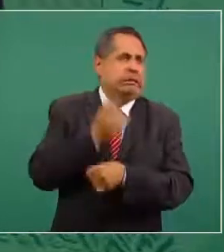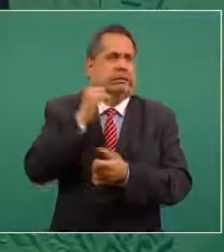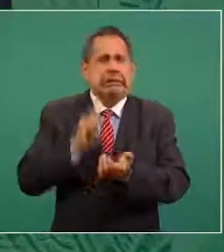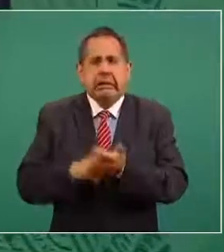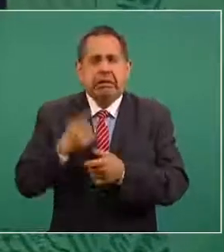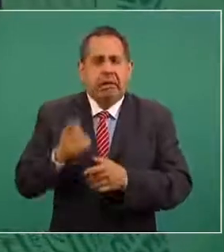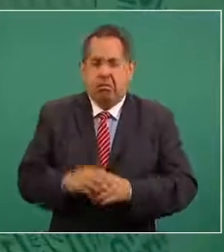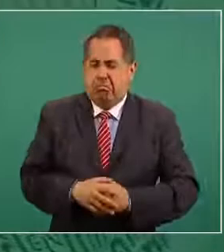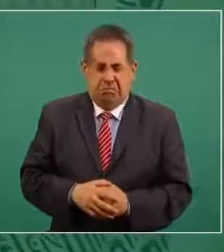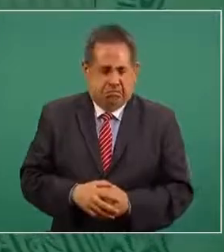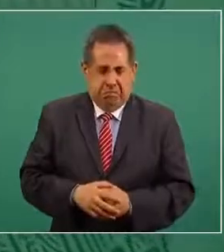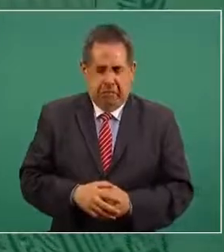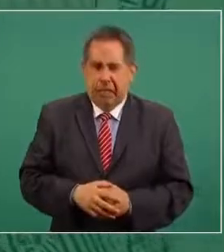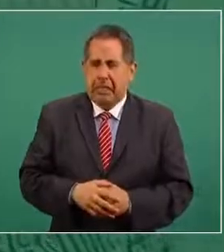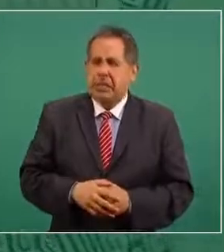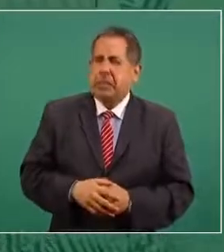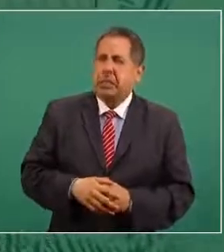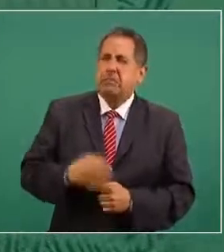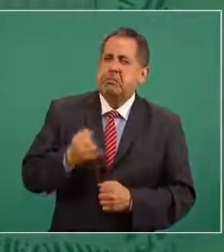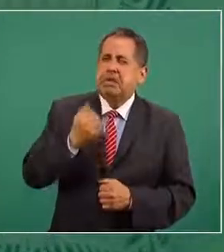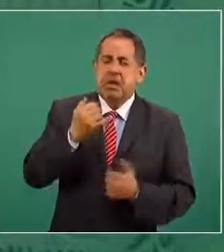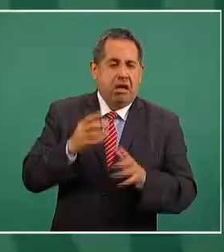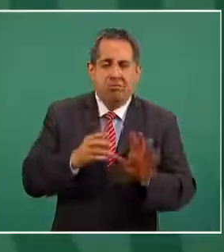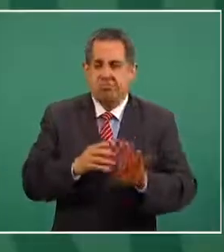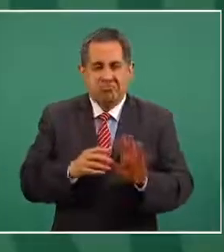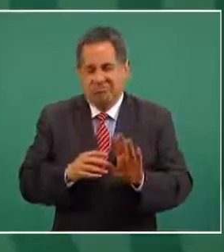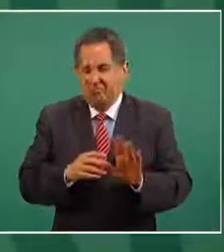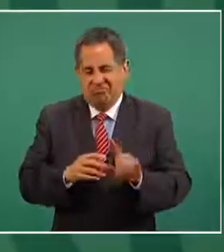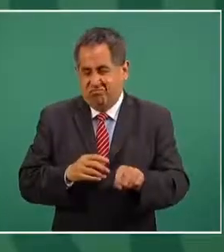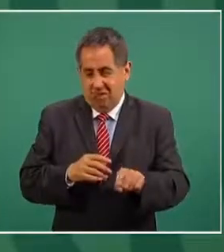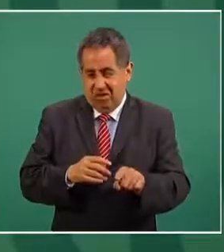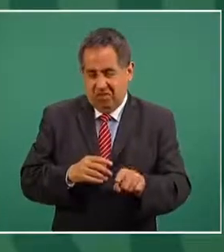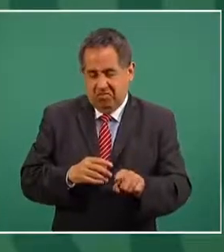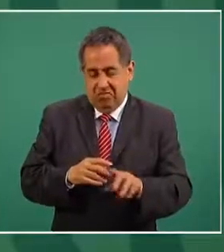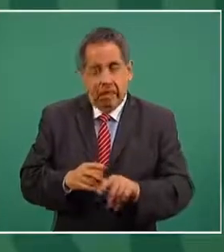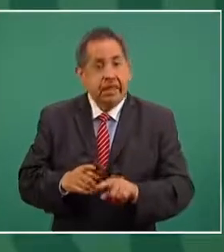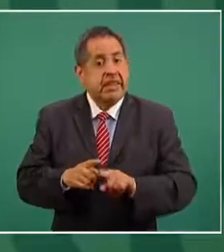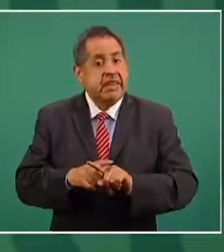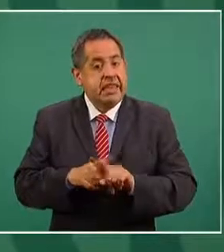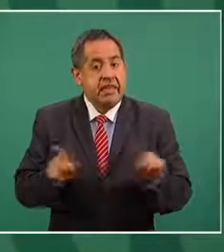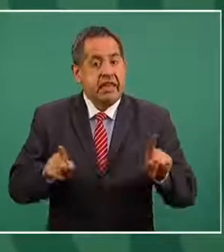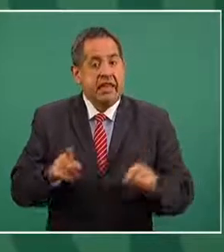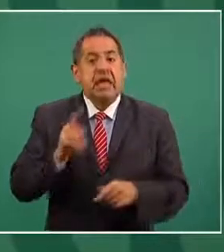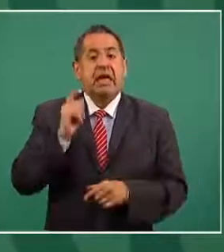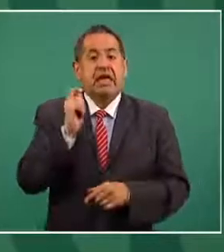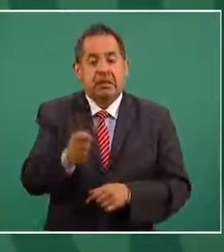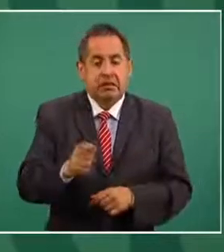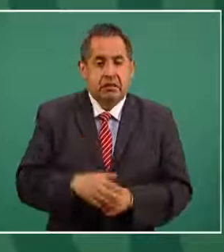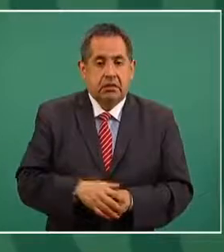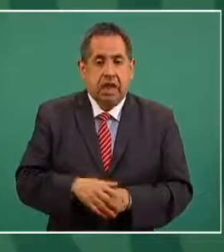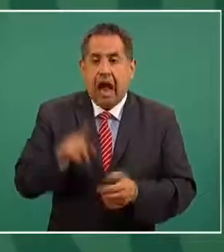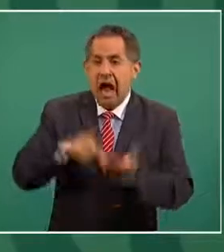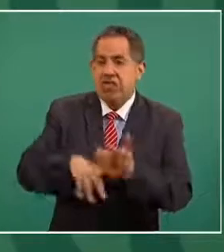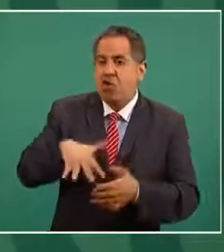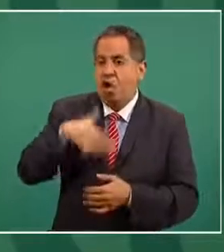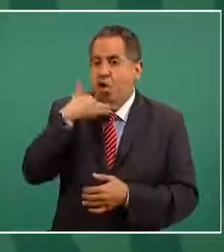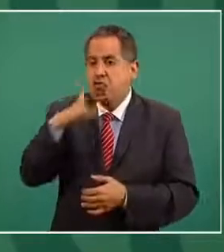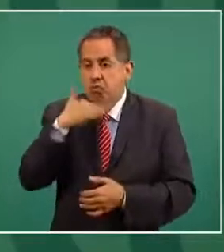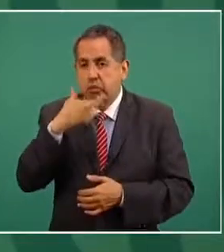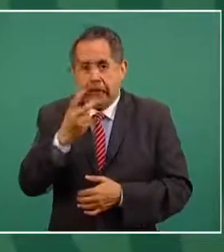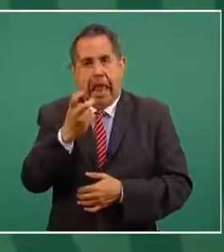la gente se decepciona cuando hay corrupción